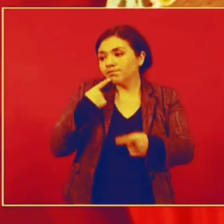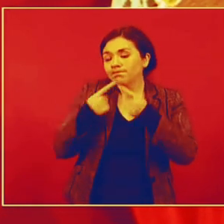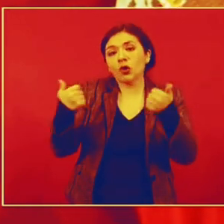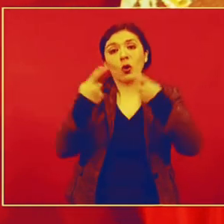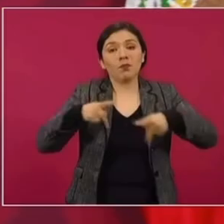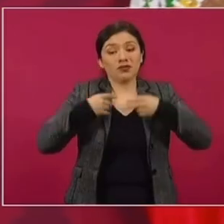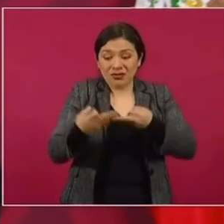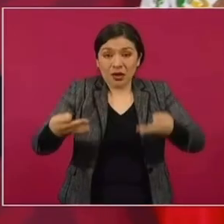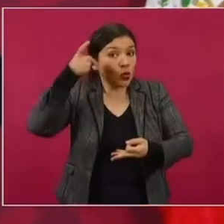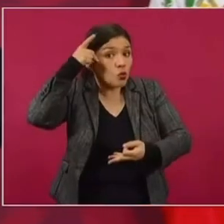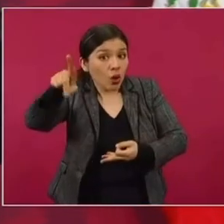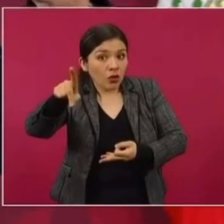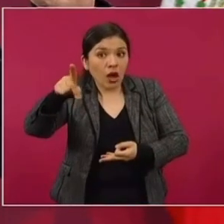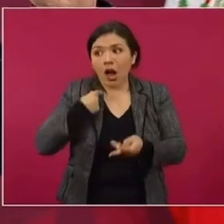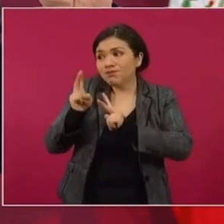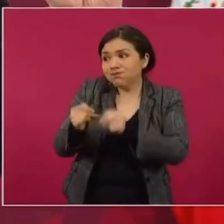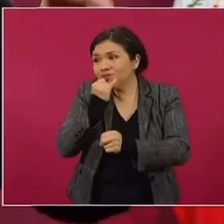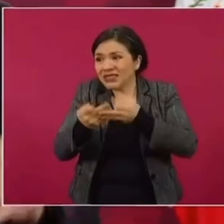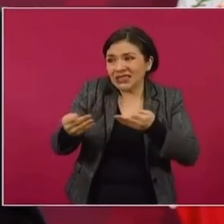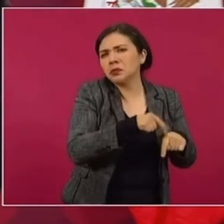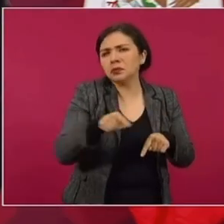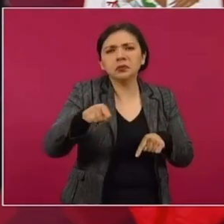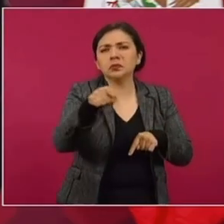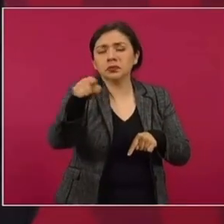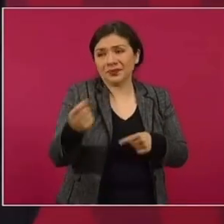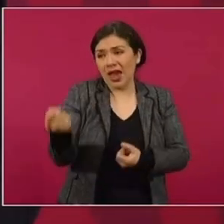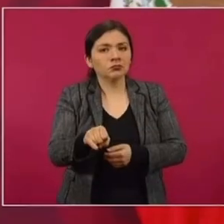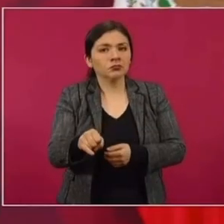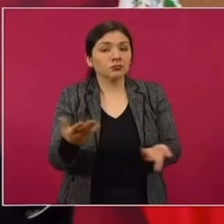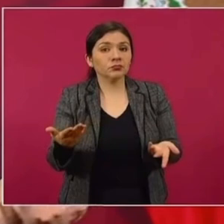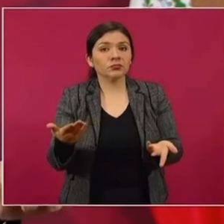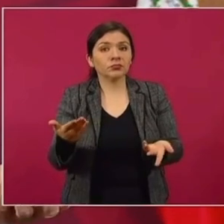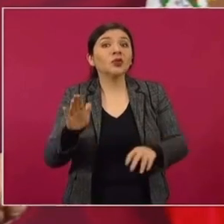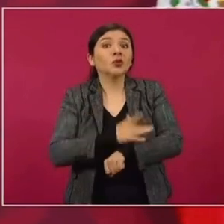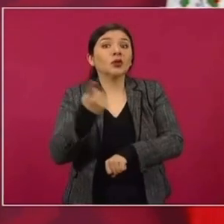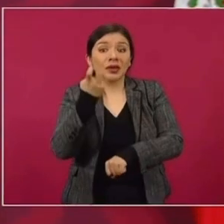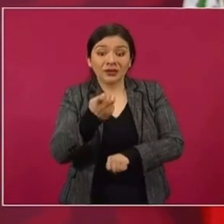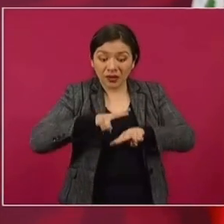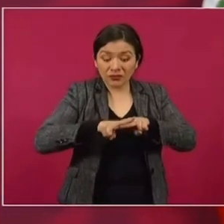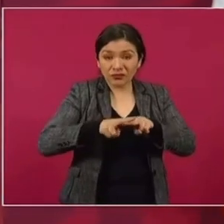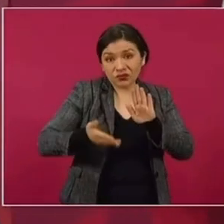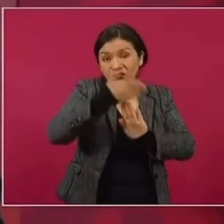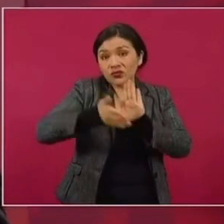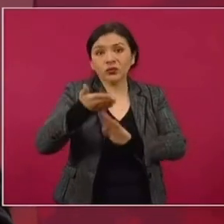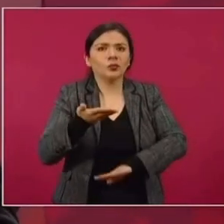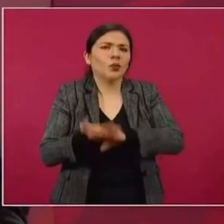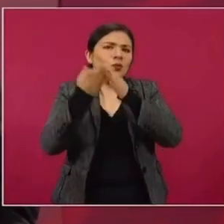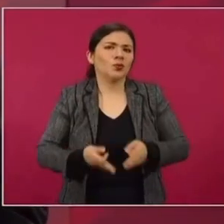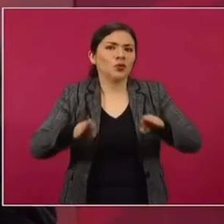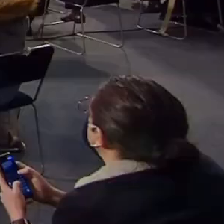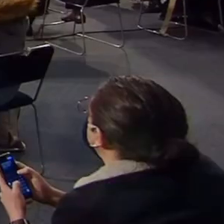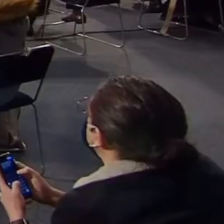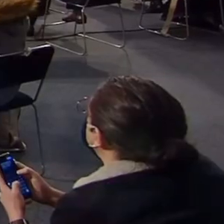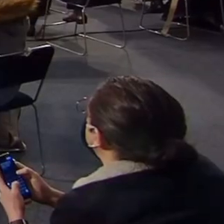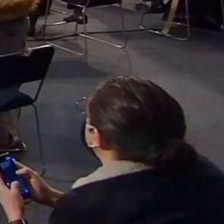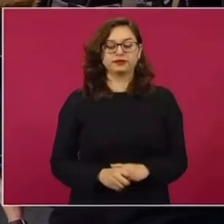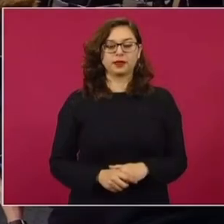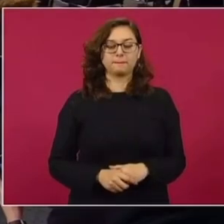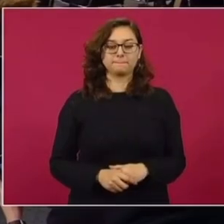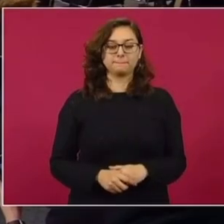con los dueños de los terrenos, que se han portado de primera. Hay quienes no están cobrando, porque es una obra muy importante para todos.